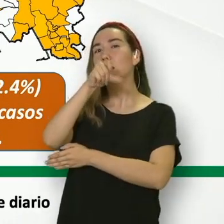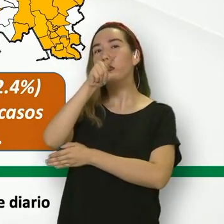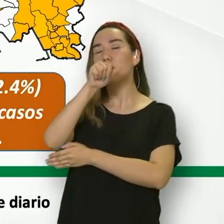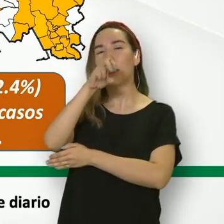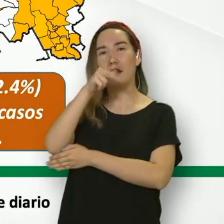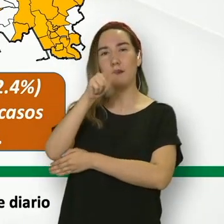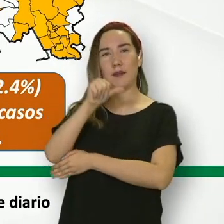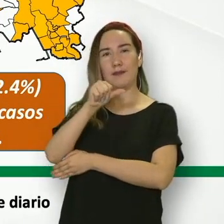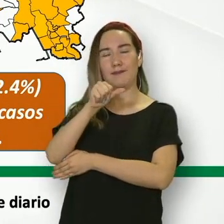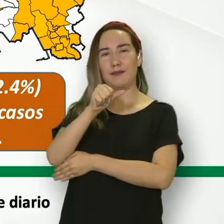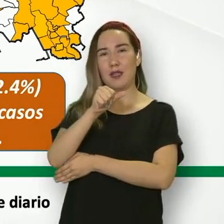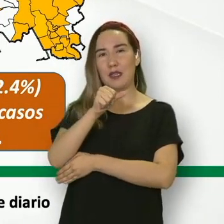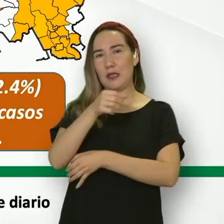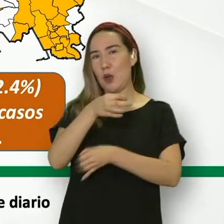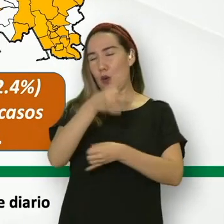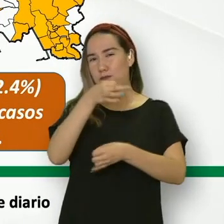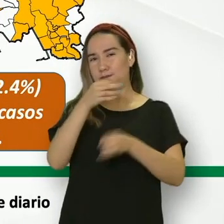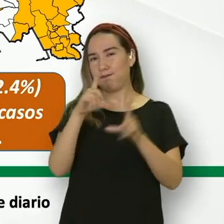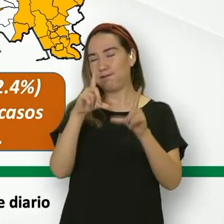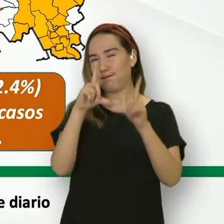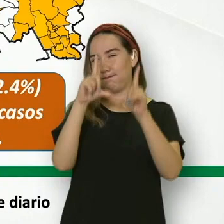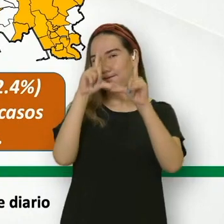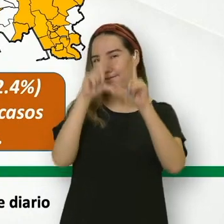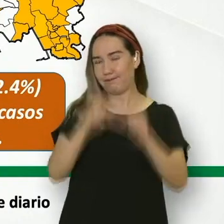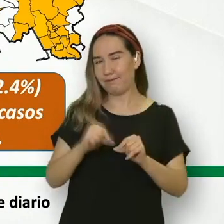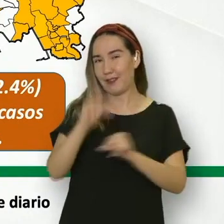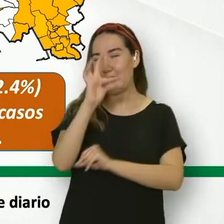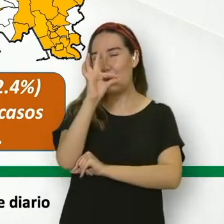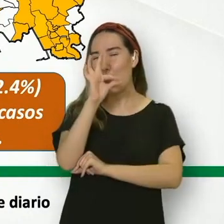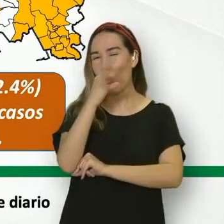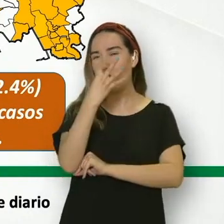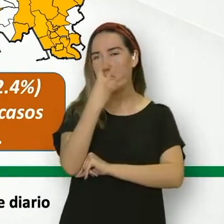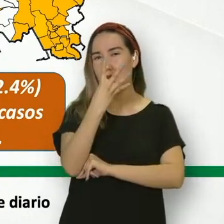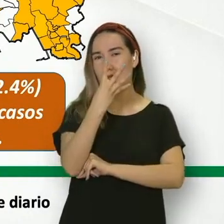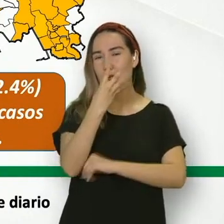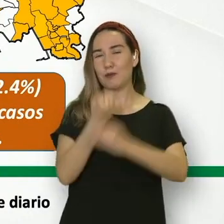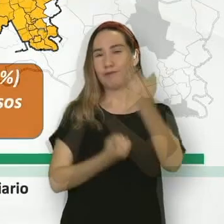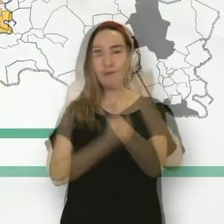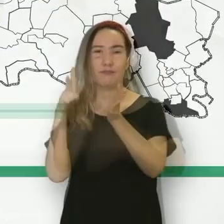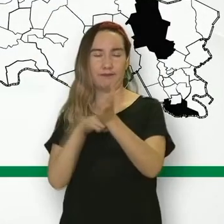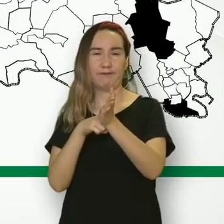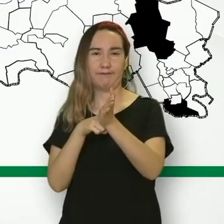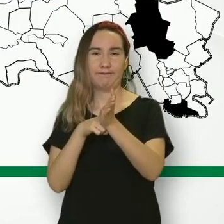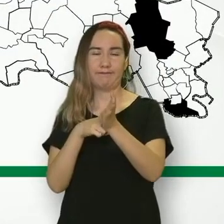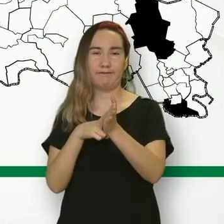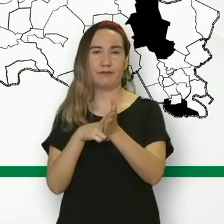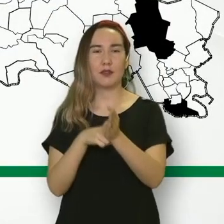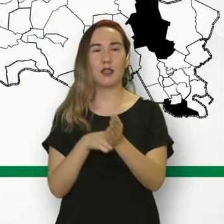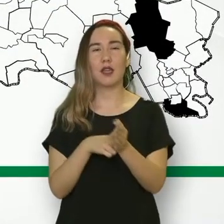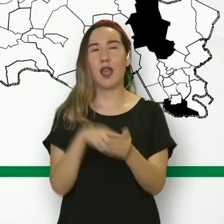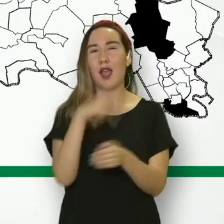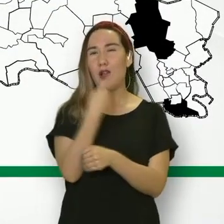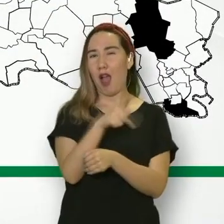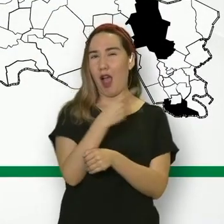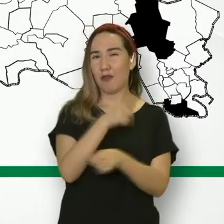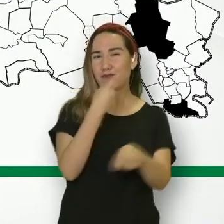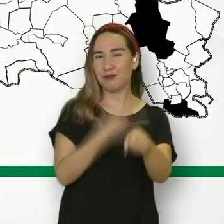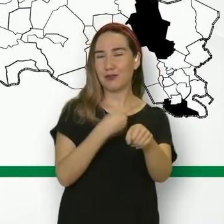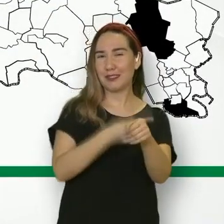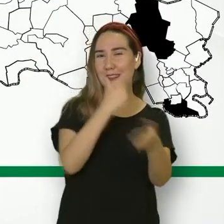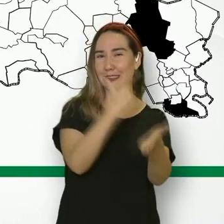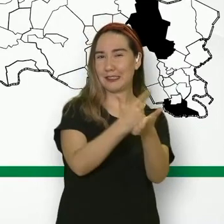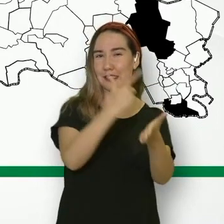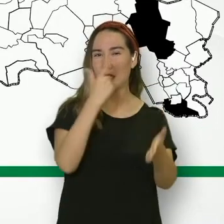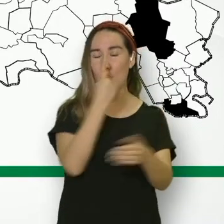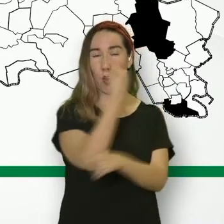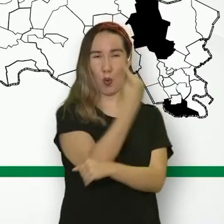con esto terminamos la lista de 44 nuevos casos confirmados. Con relación a sus factores de riesgo,